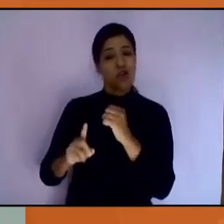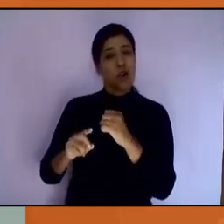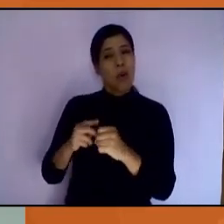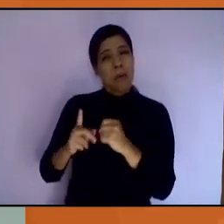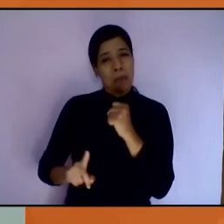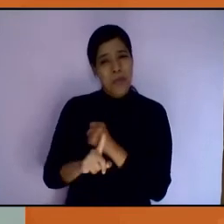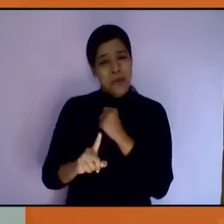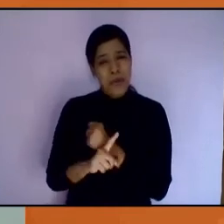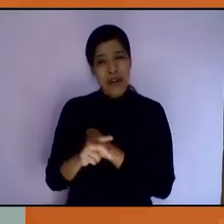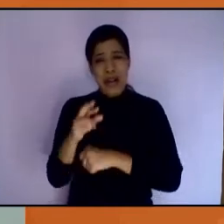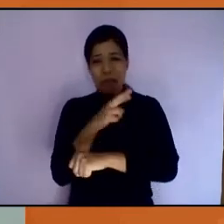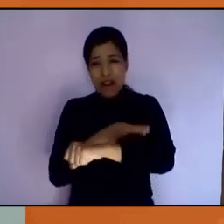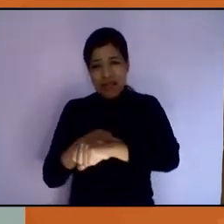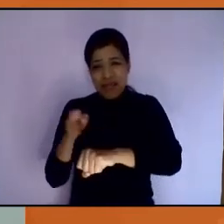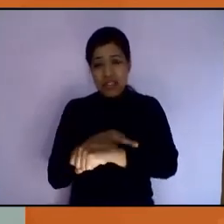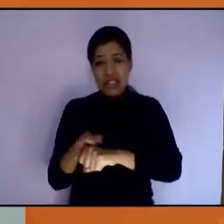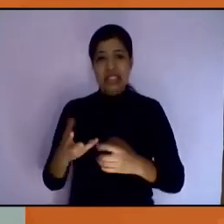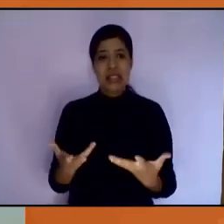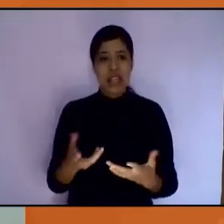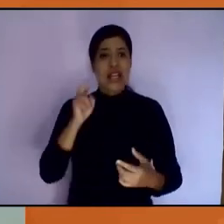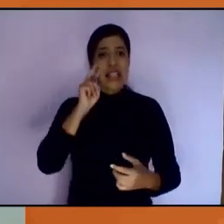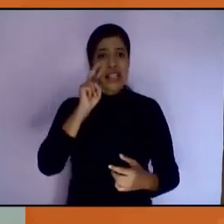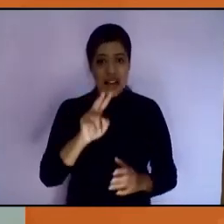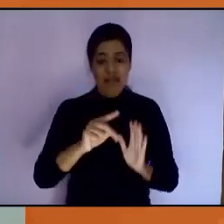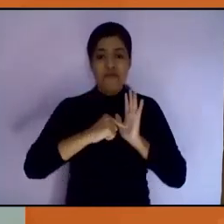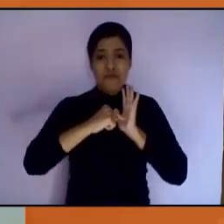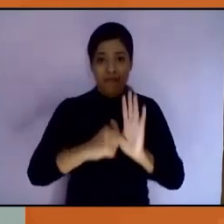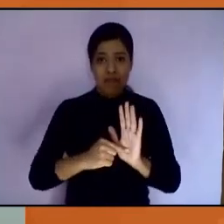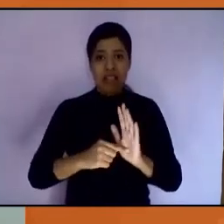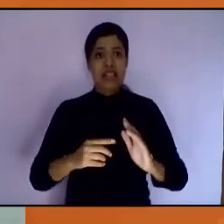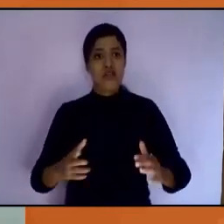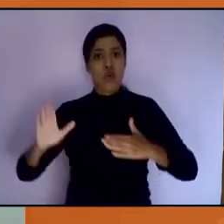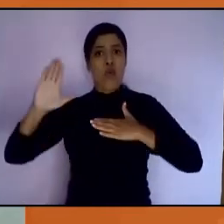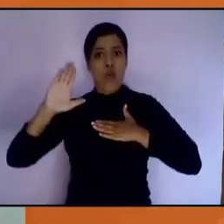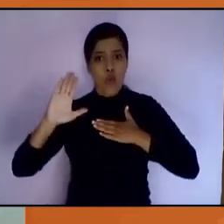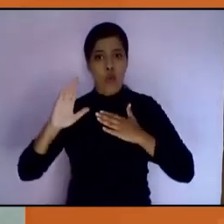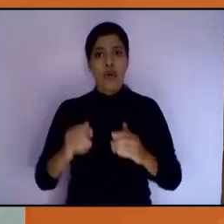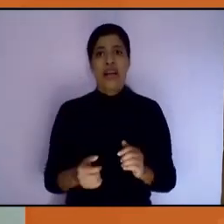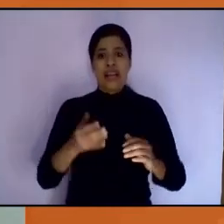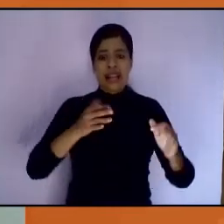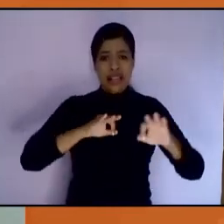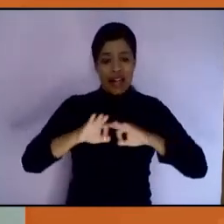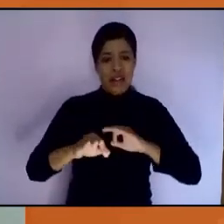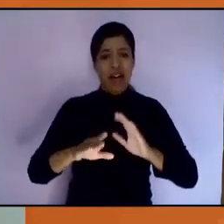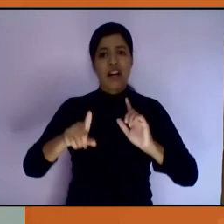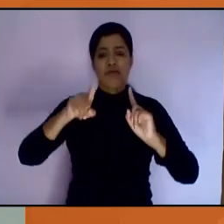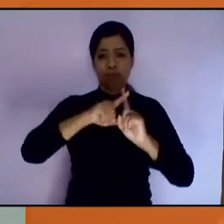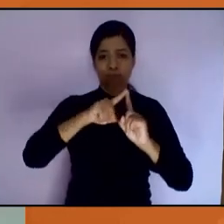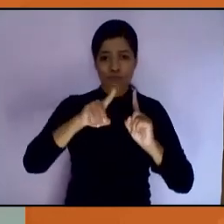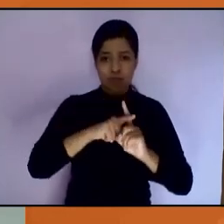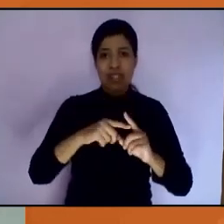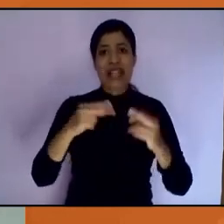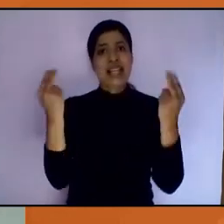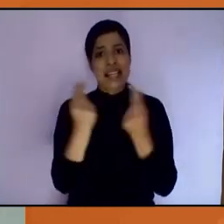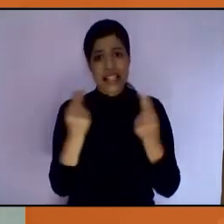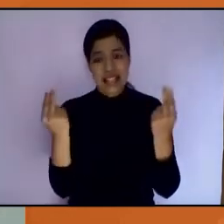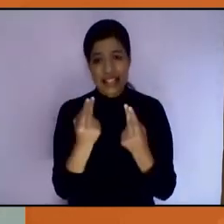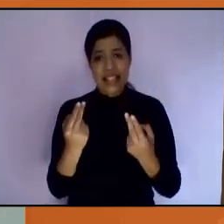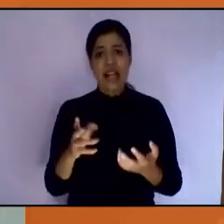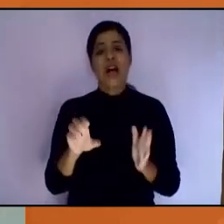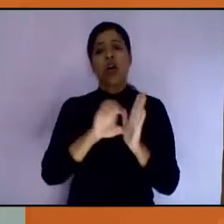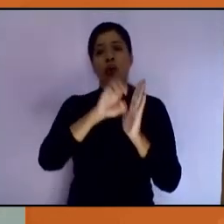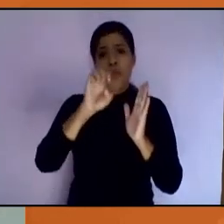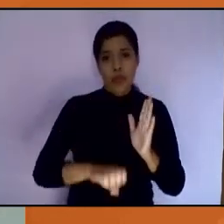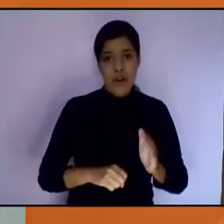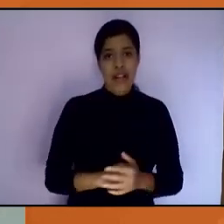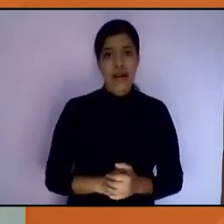ha sido visible, proactiva y comprometida, y más que todo, necesaria. Ejemplo de